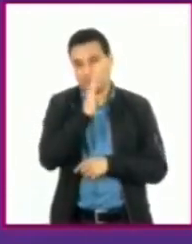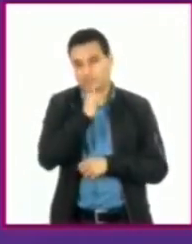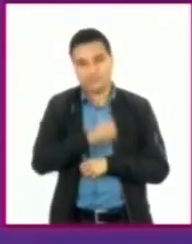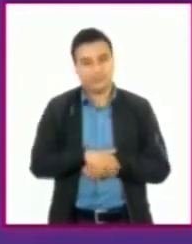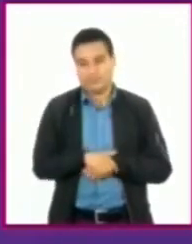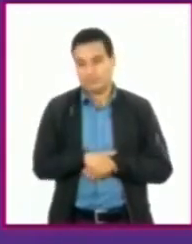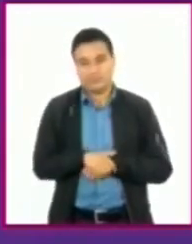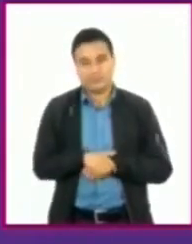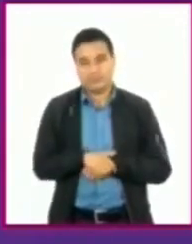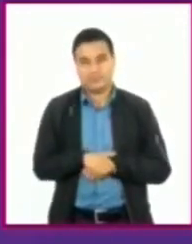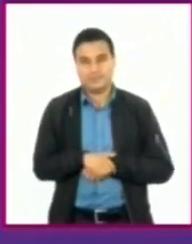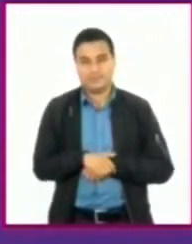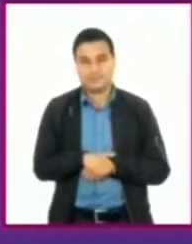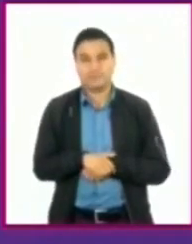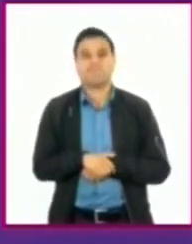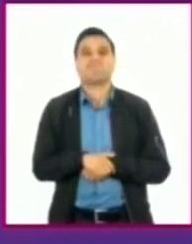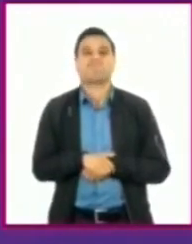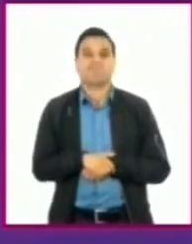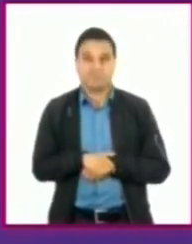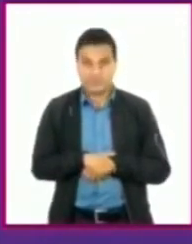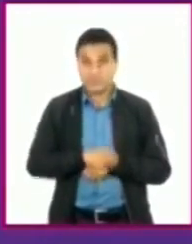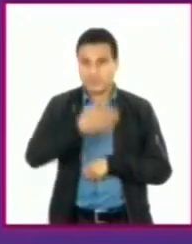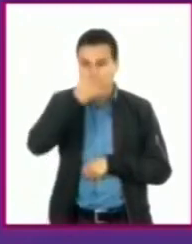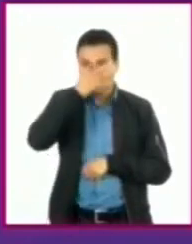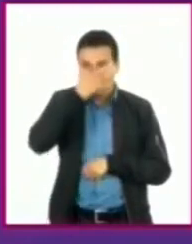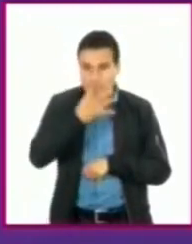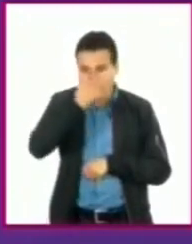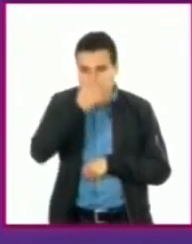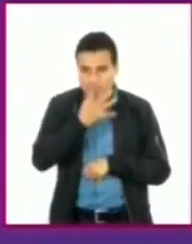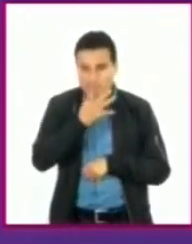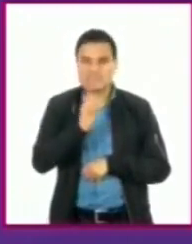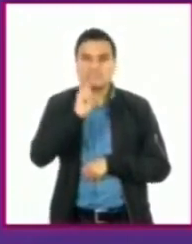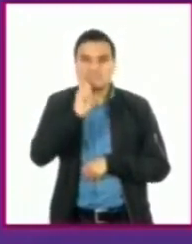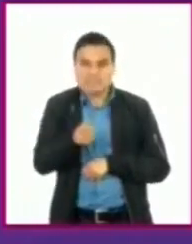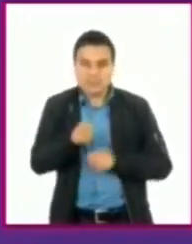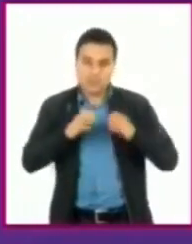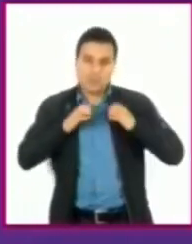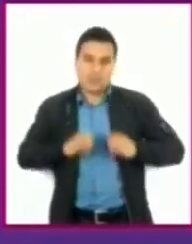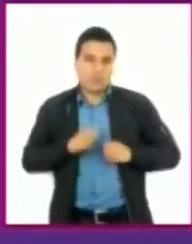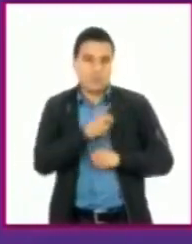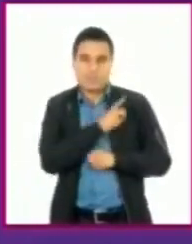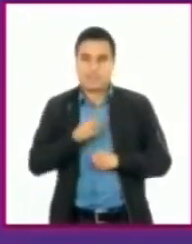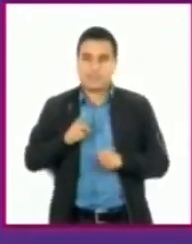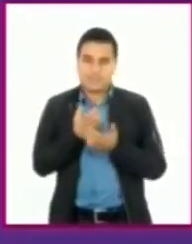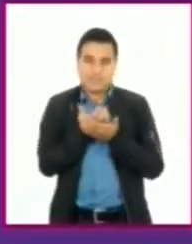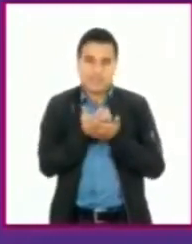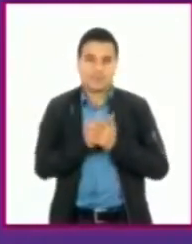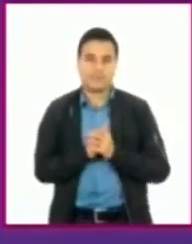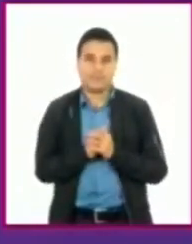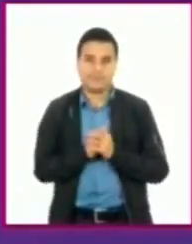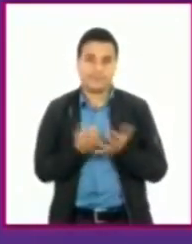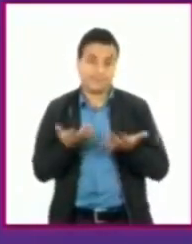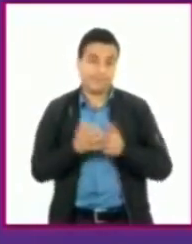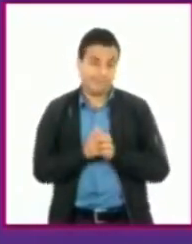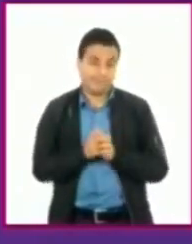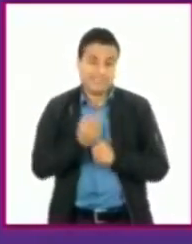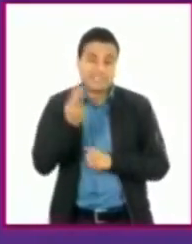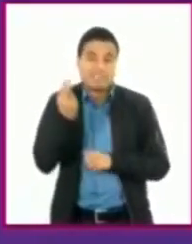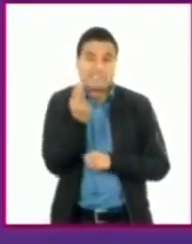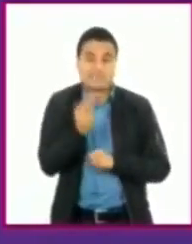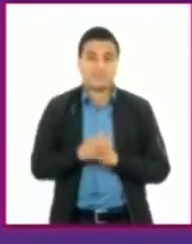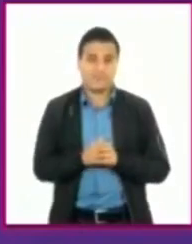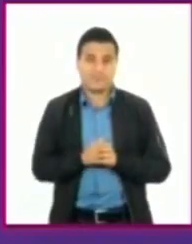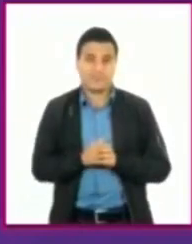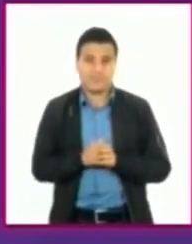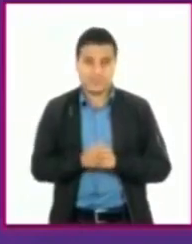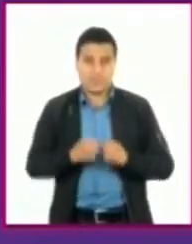su curación. Eso te está diciendo la gripa, descansa. Exactamente. El cuerpo se va a curar en un catarro que no esté complicado. El cuerpo se va